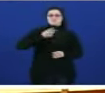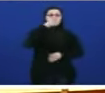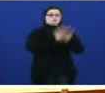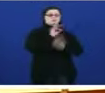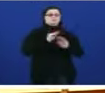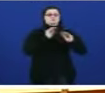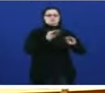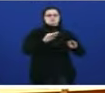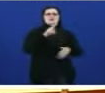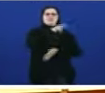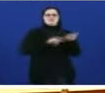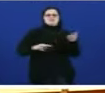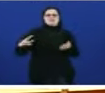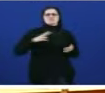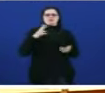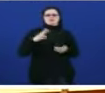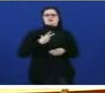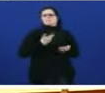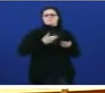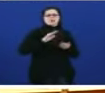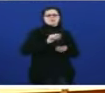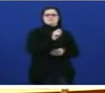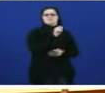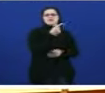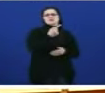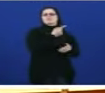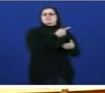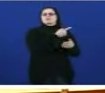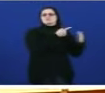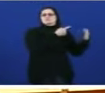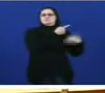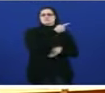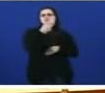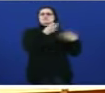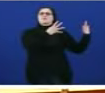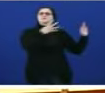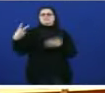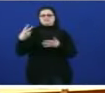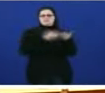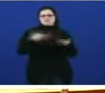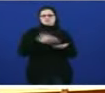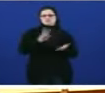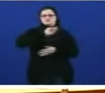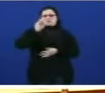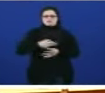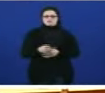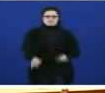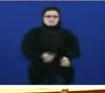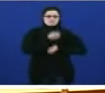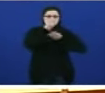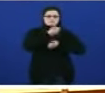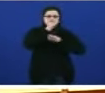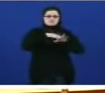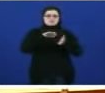Galiza está endebedada en máis 1.197 millóns de euros e non teríamos nada que dizer se eses cartos foran para os servicios